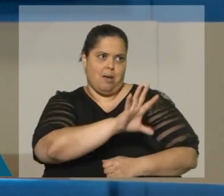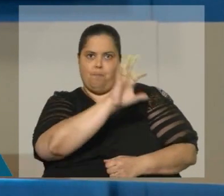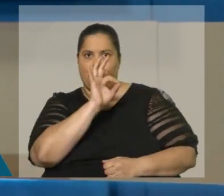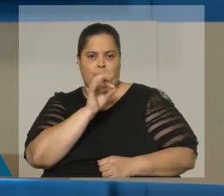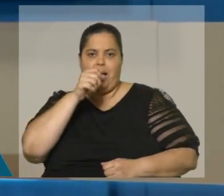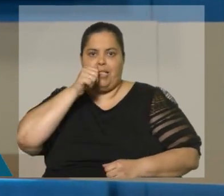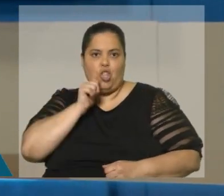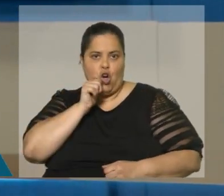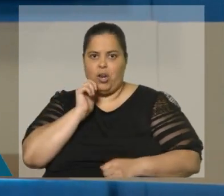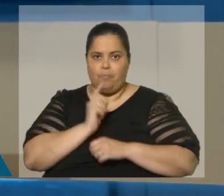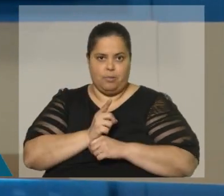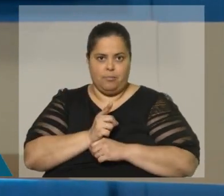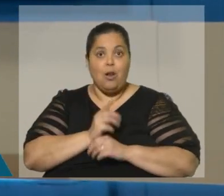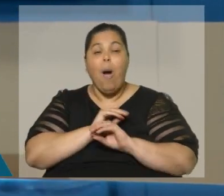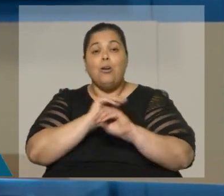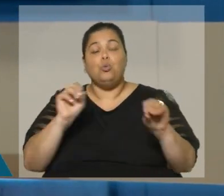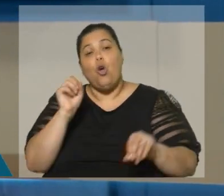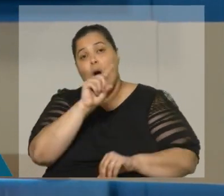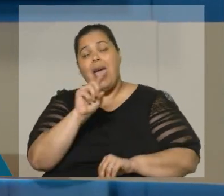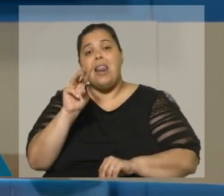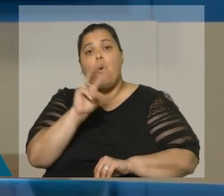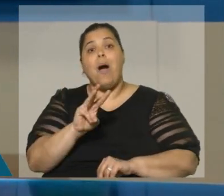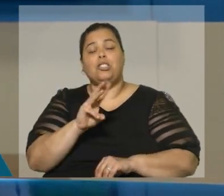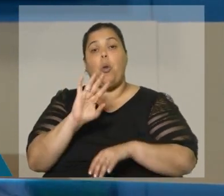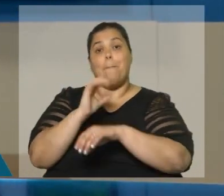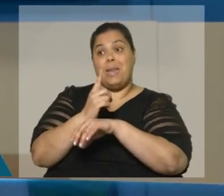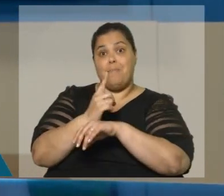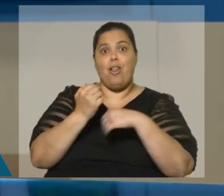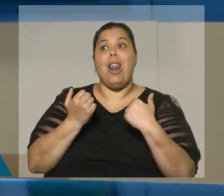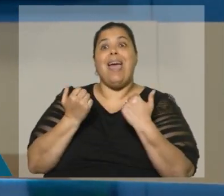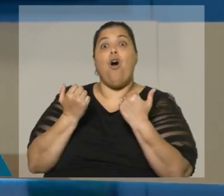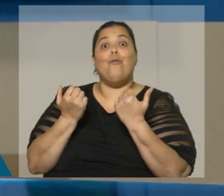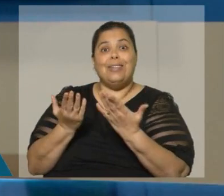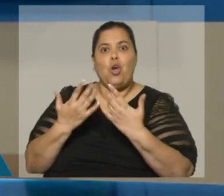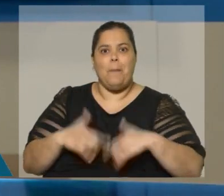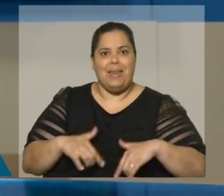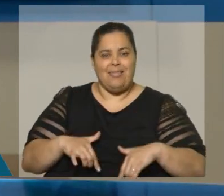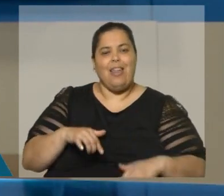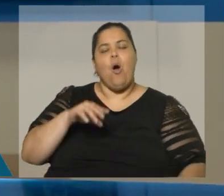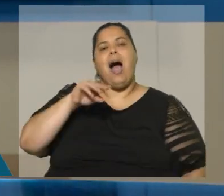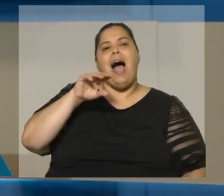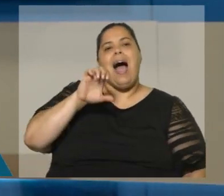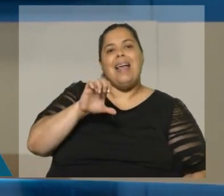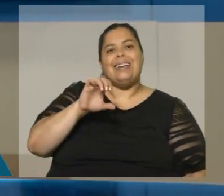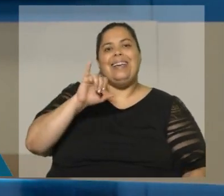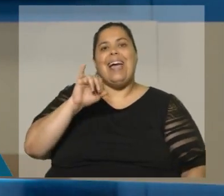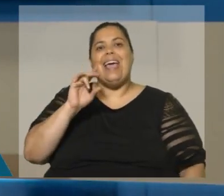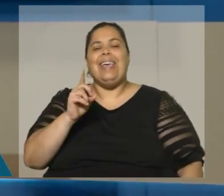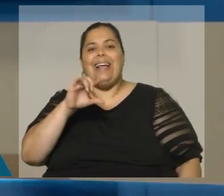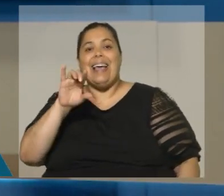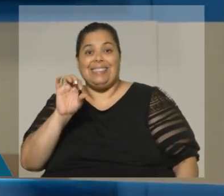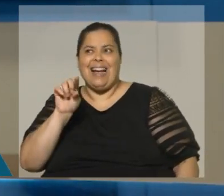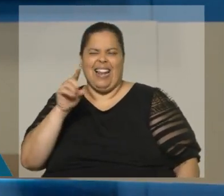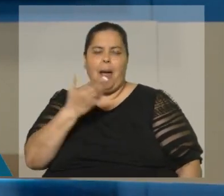Danilo Astori, lo anunció en Washington, además. Después de ofrecerle el ministerio a Enrique Iglesias, que era el presidente de Luis, sabiendo que